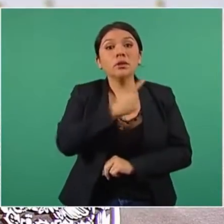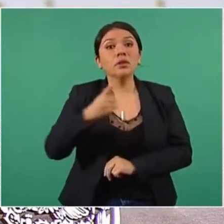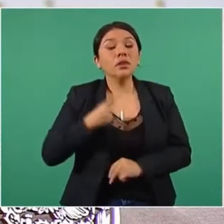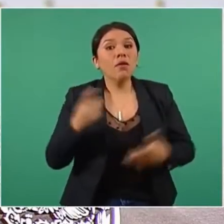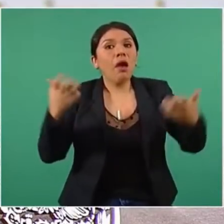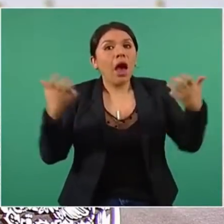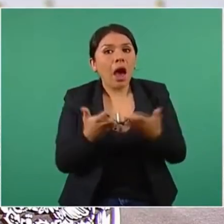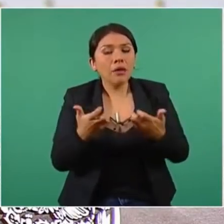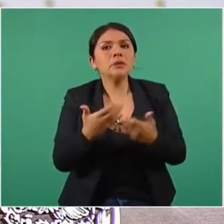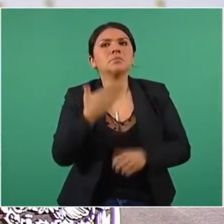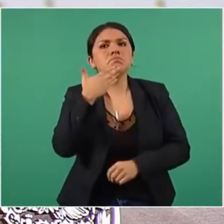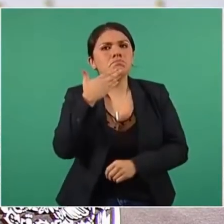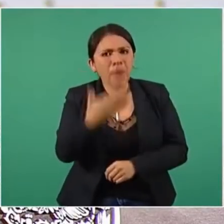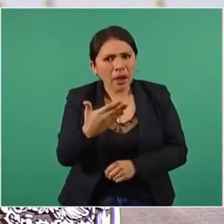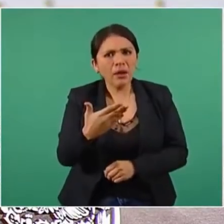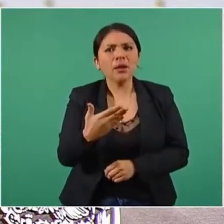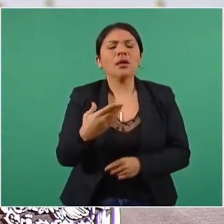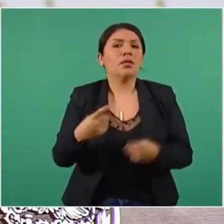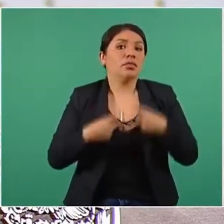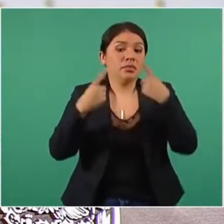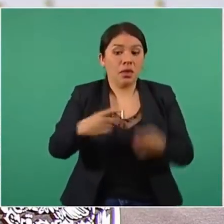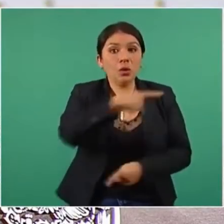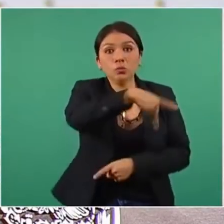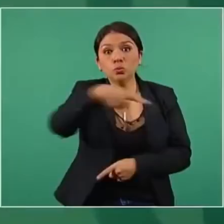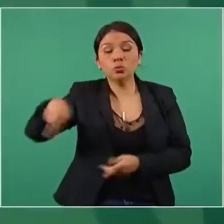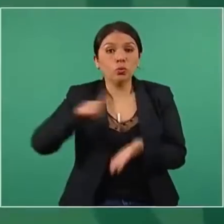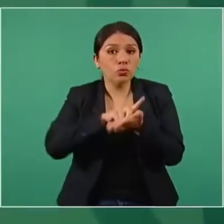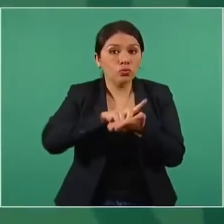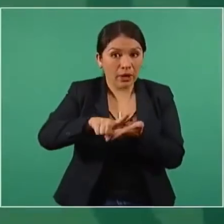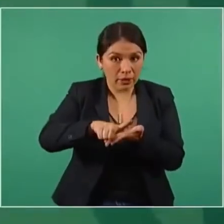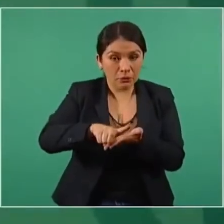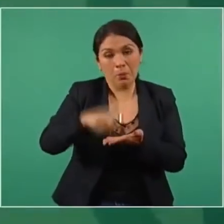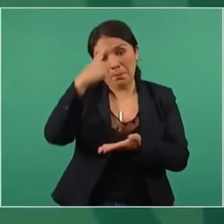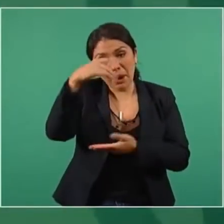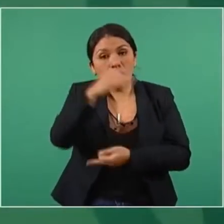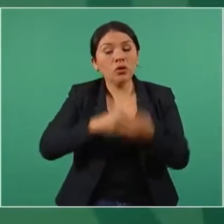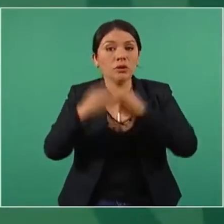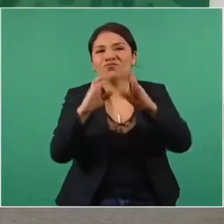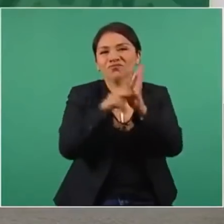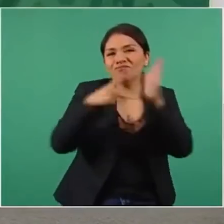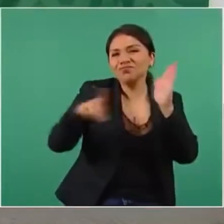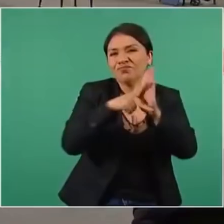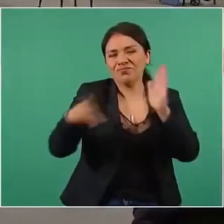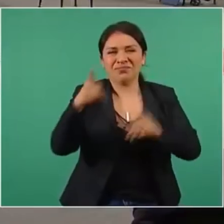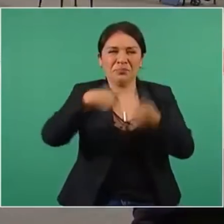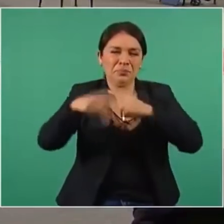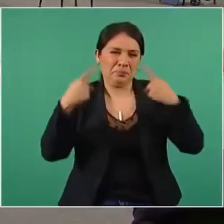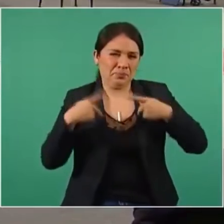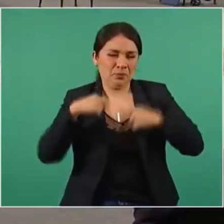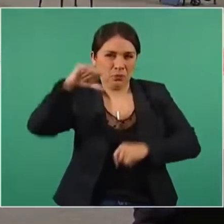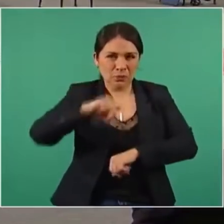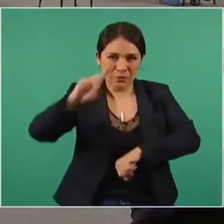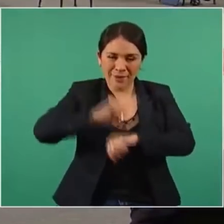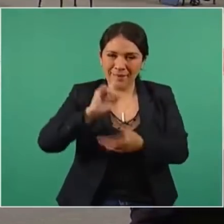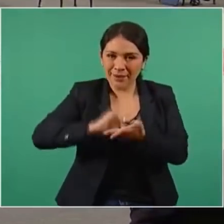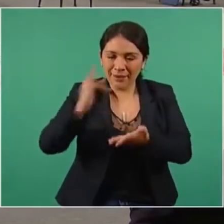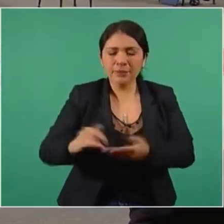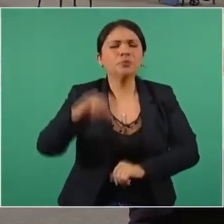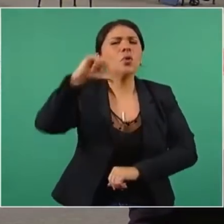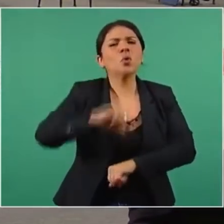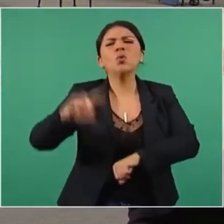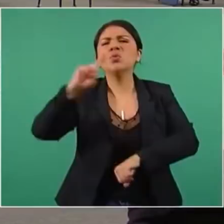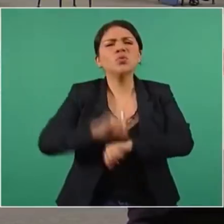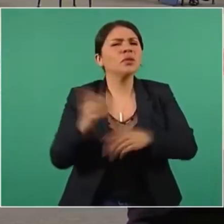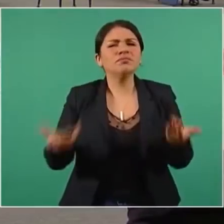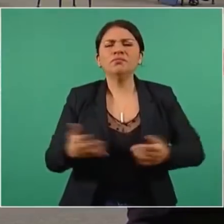hacerse efectivo este derecho de los trabajadores. La idea del día de hoy es poder